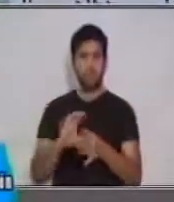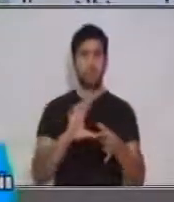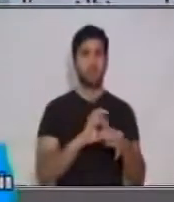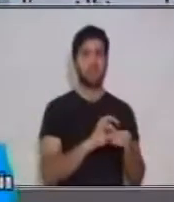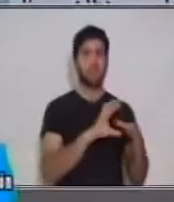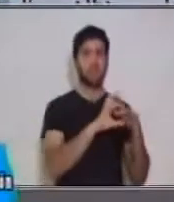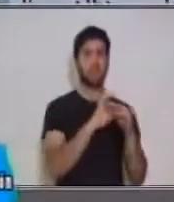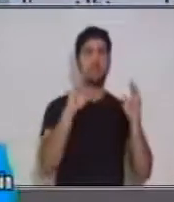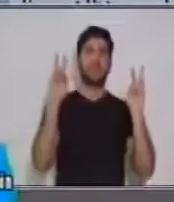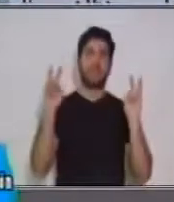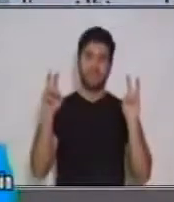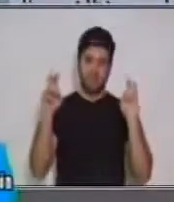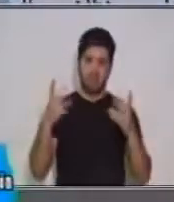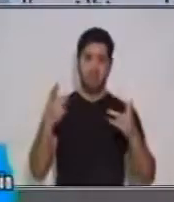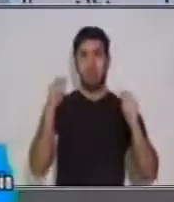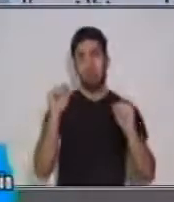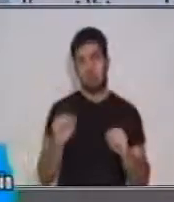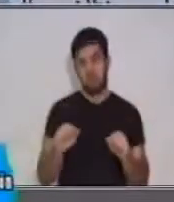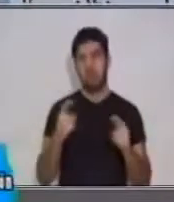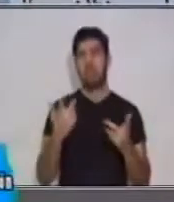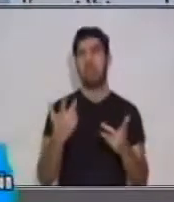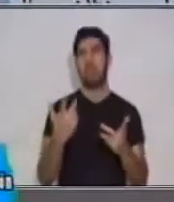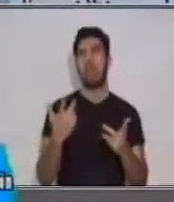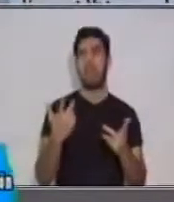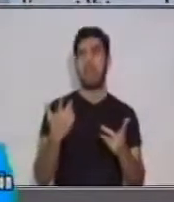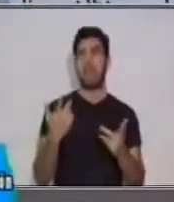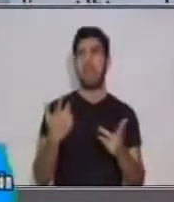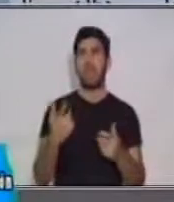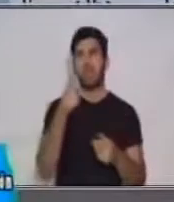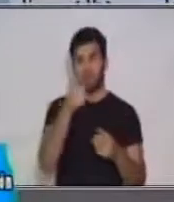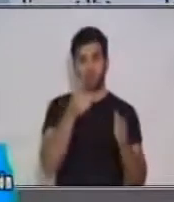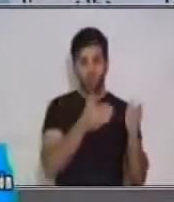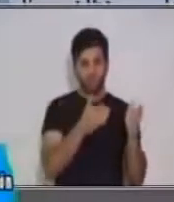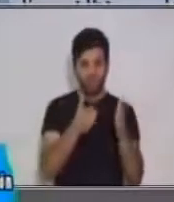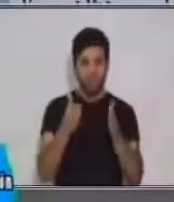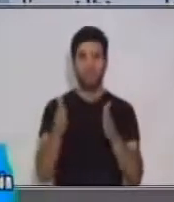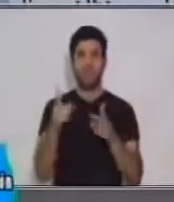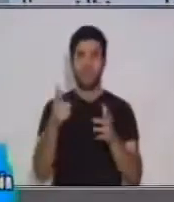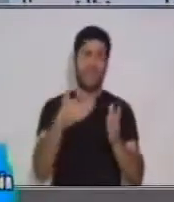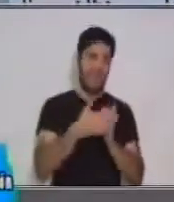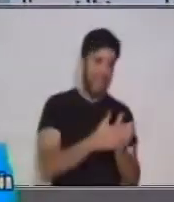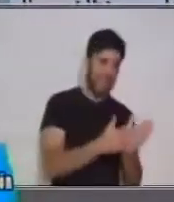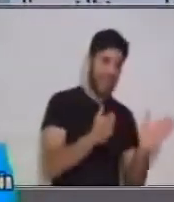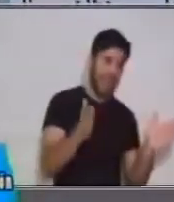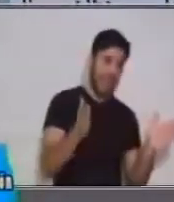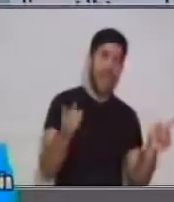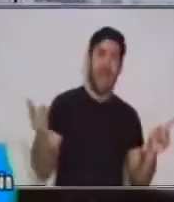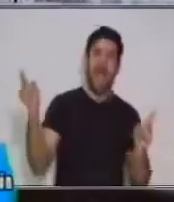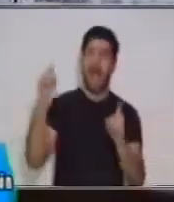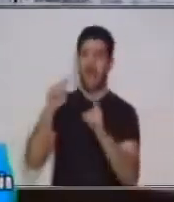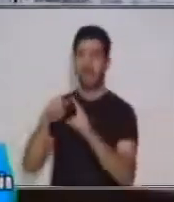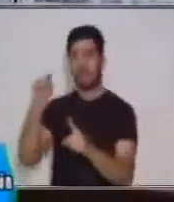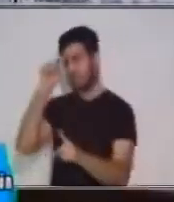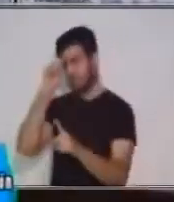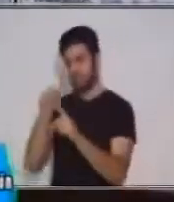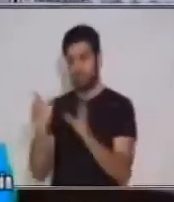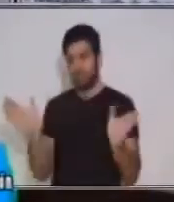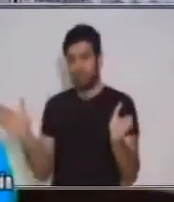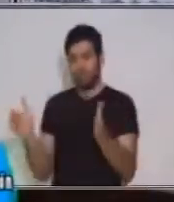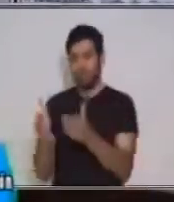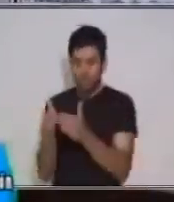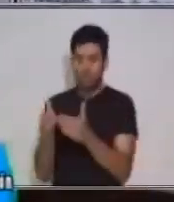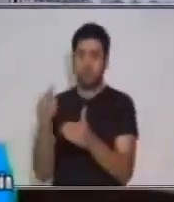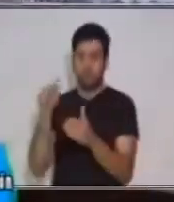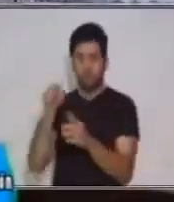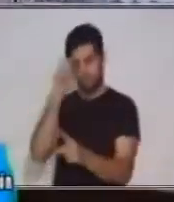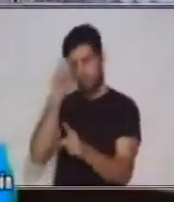tratar el tema. Pueden ser algunos, pues estos van de lo general a lo particular. Quiere decir que no